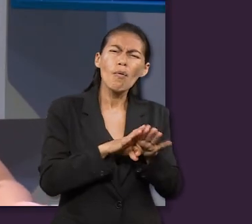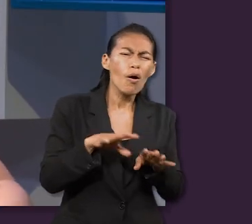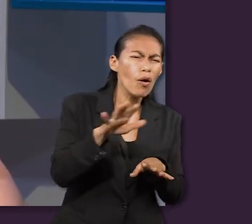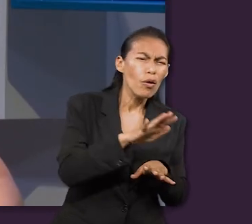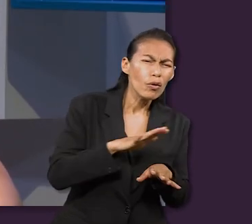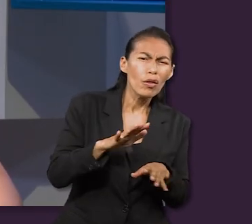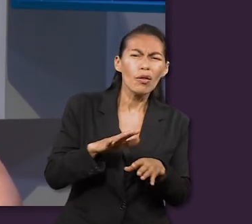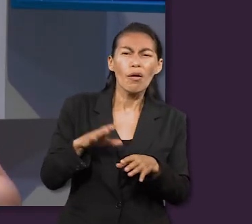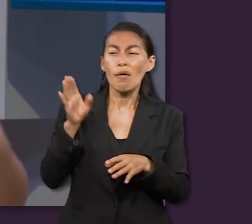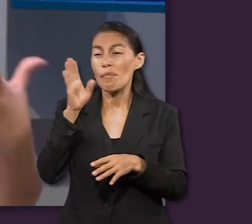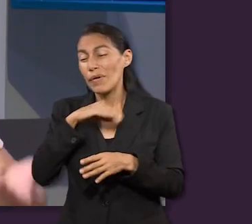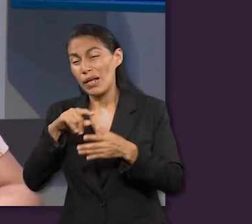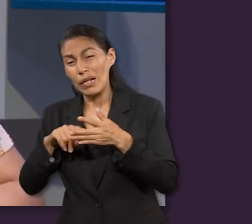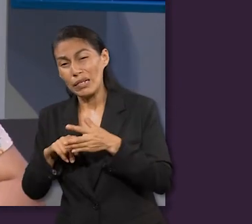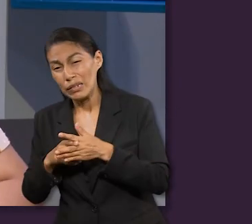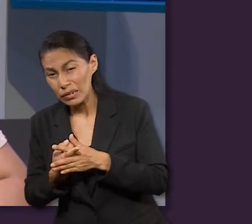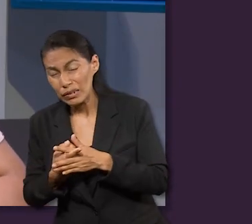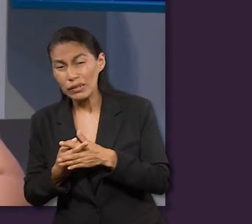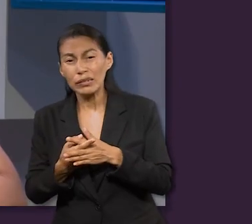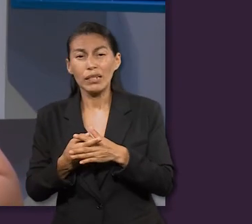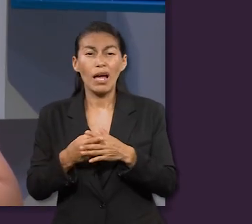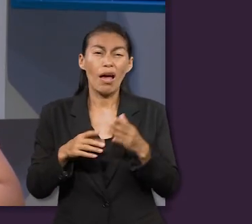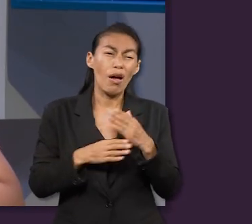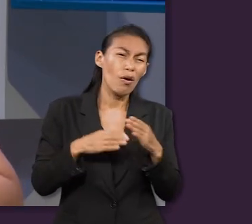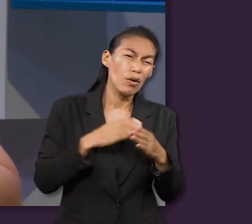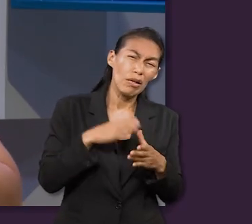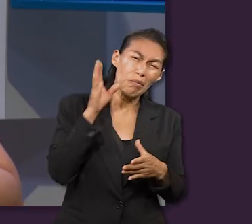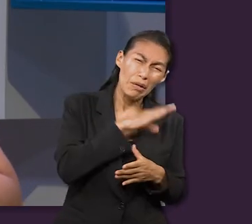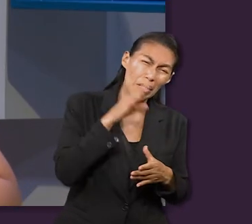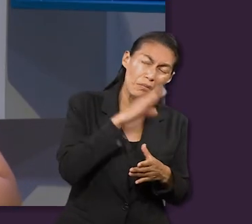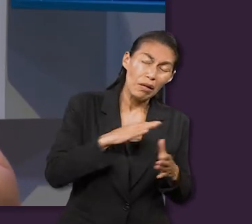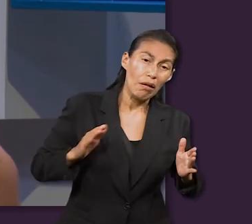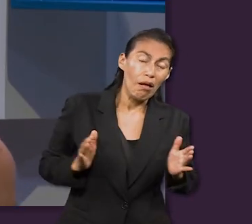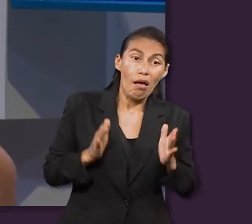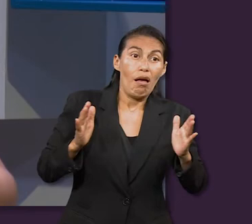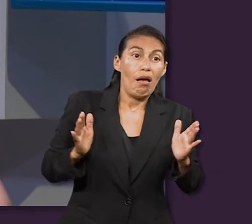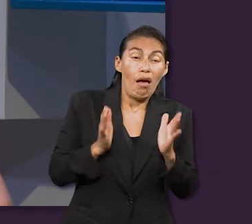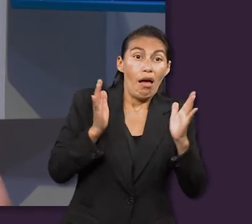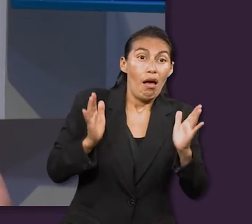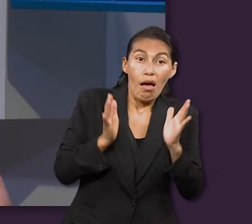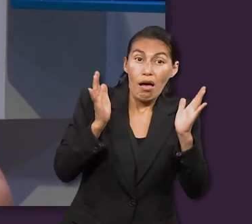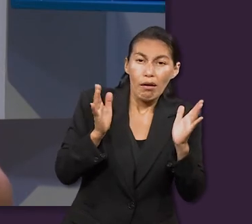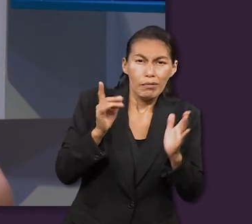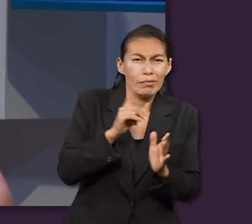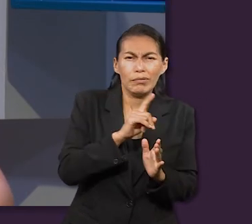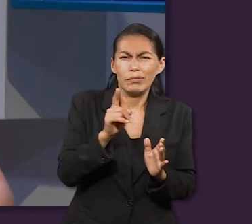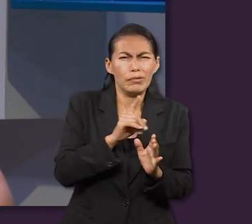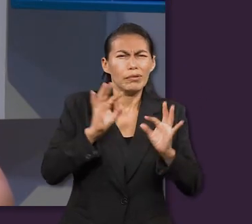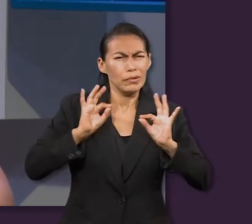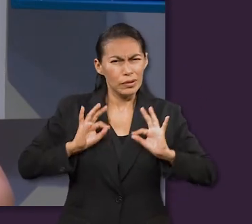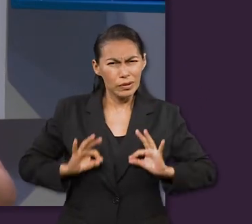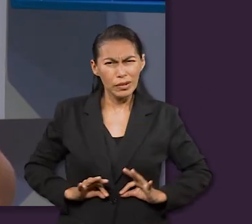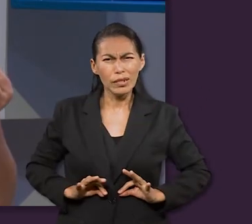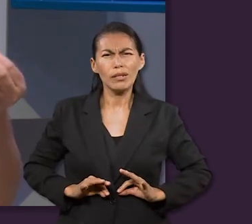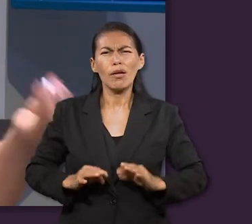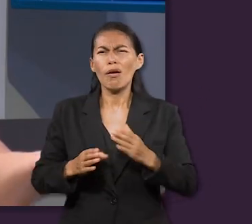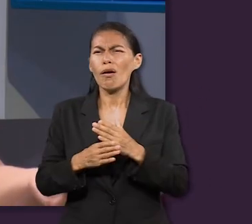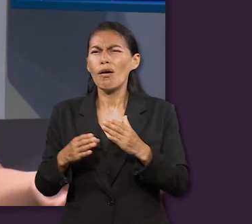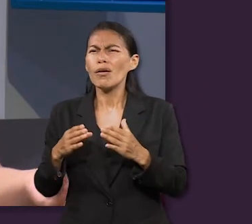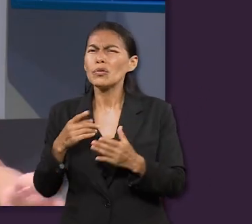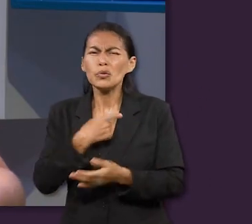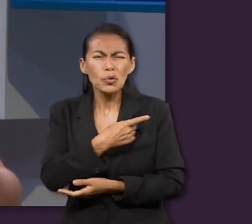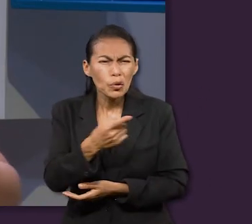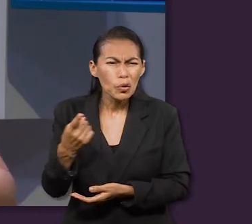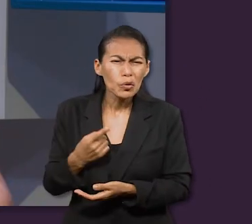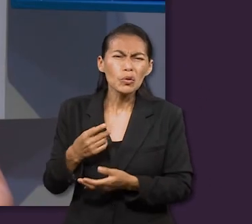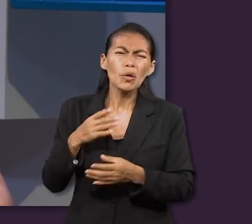nos deben de sorprender las cosas malas, pero después de que pasan estas cosas malas debemos de agradecer. Y después de agradecer, sufrir